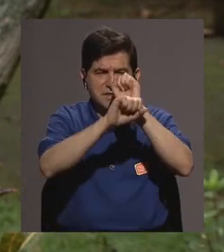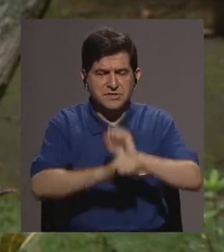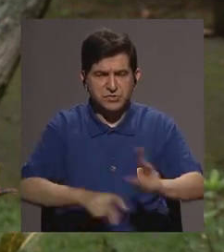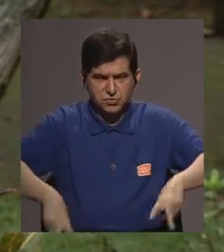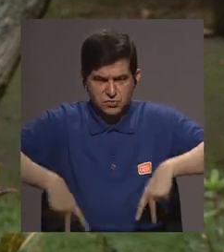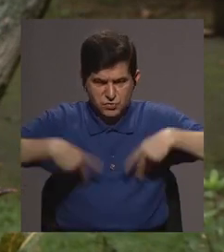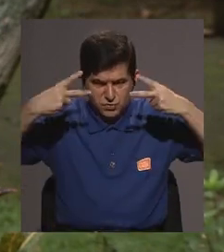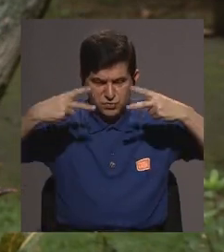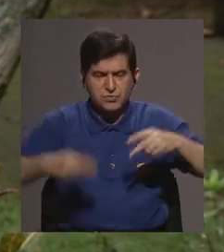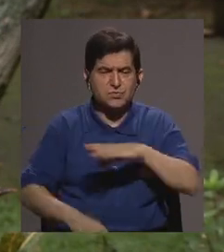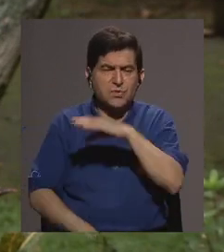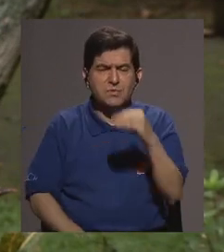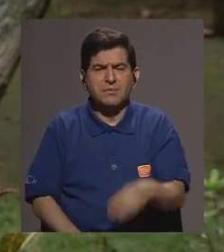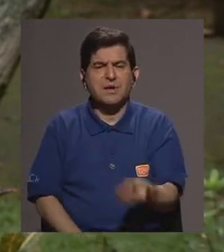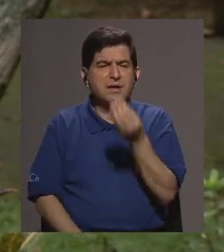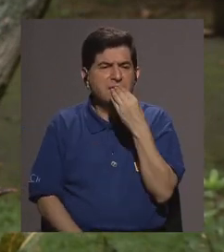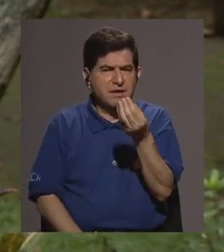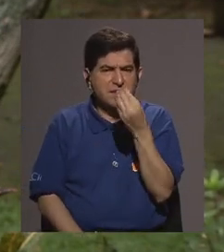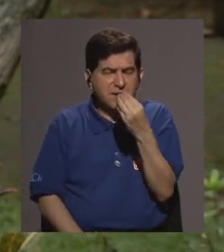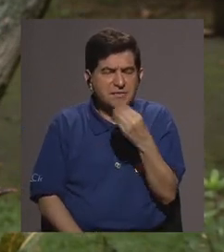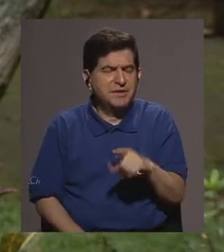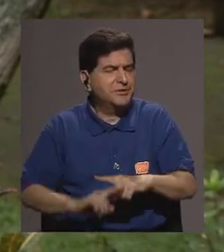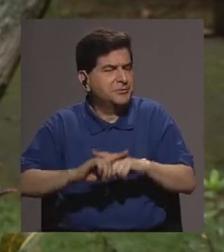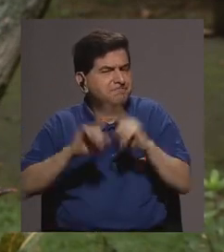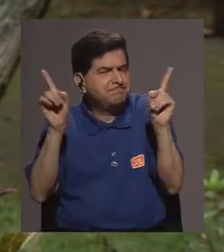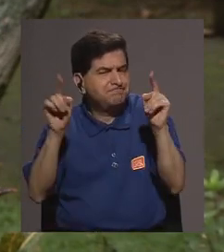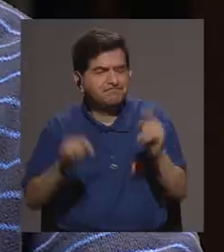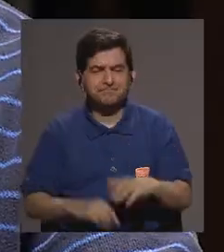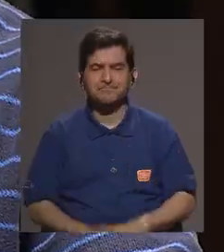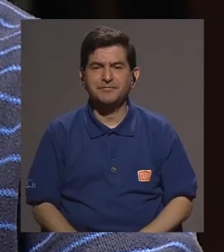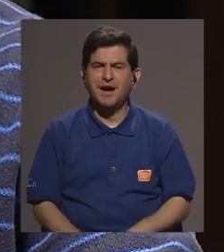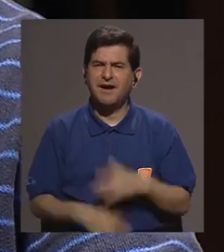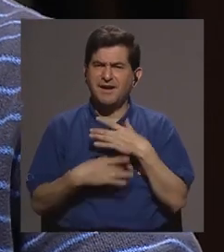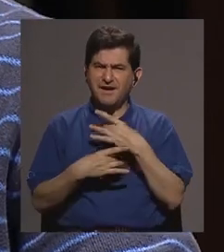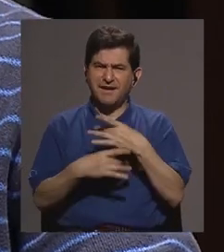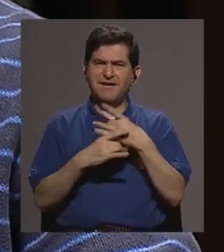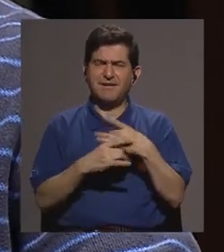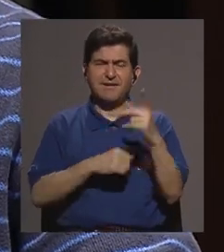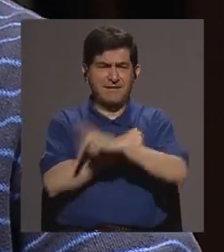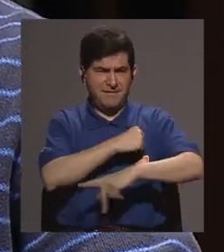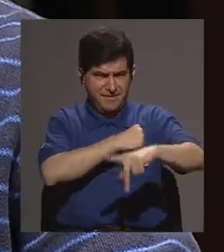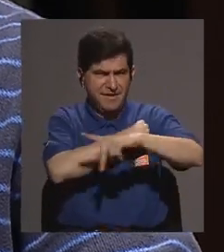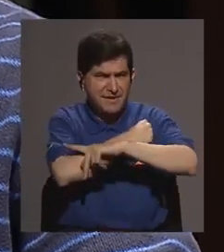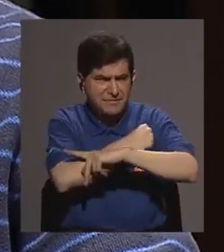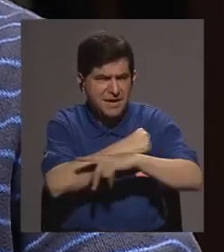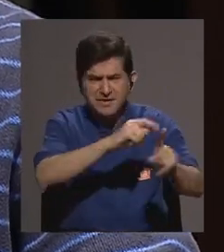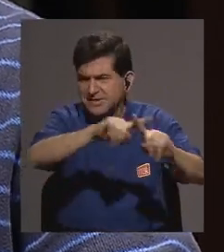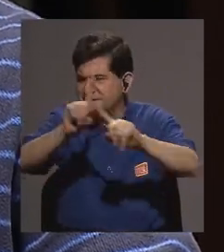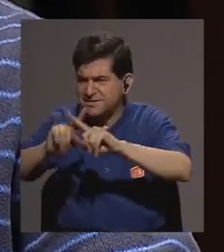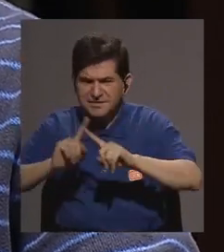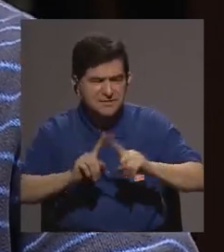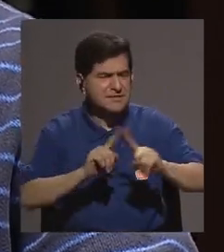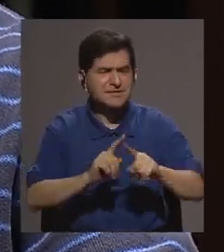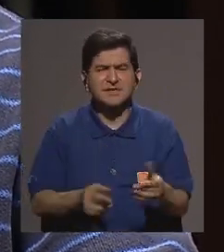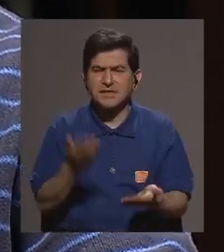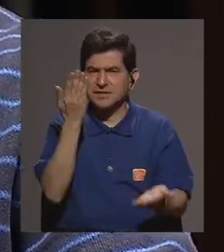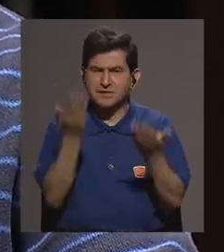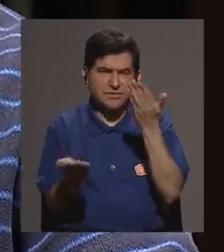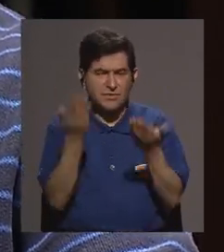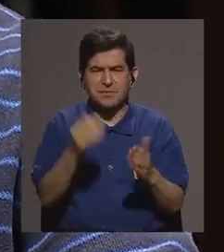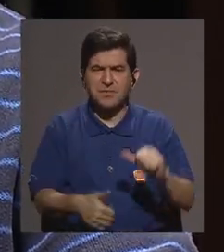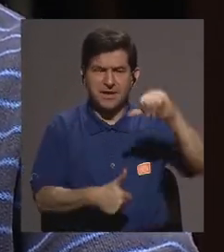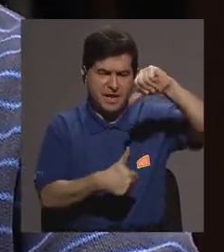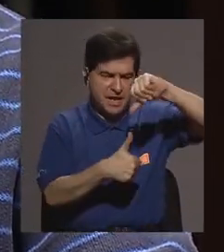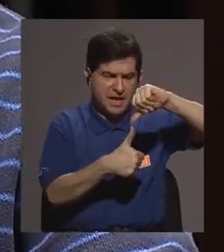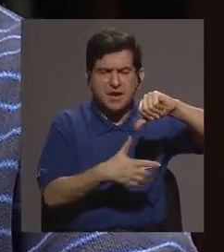hábitos de vida y sus hábitos de ingestión de alimentos etcétera qué interesante y a nivel de países o a nivel si uno se compara con